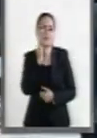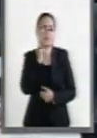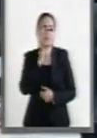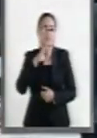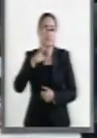Gamboa.